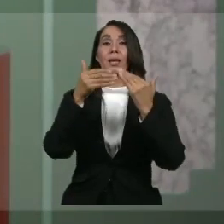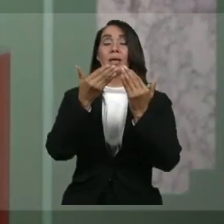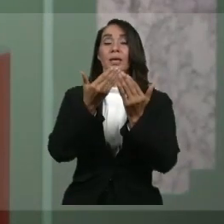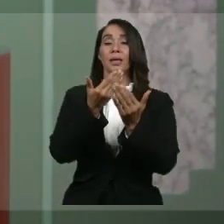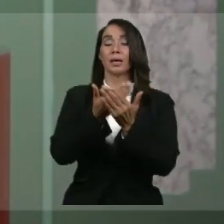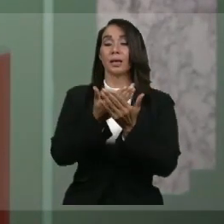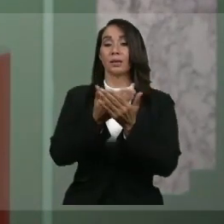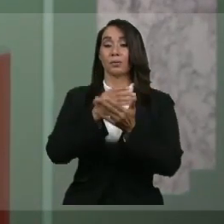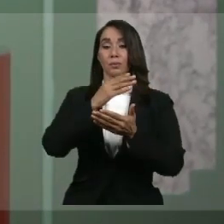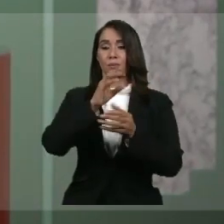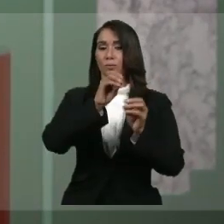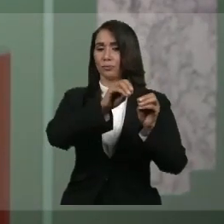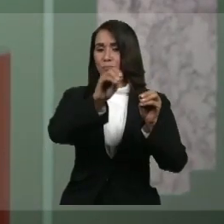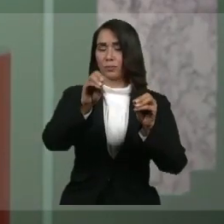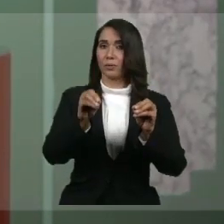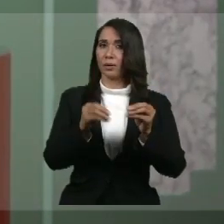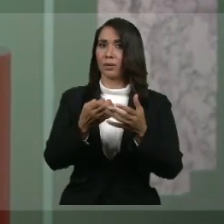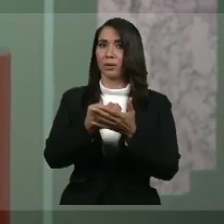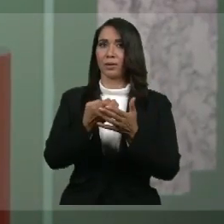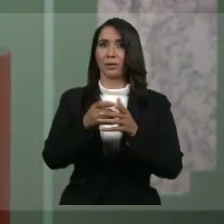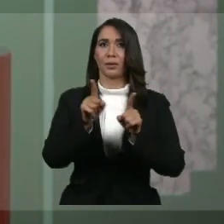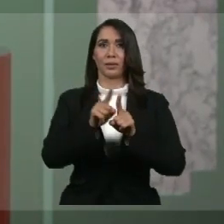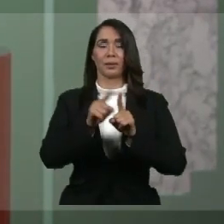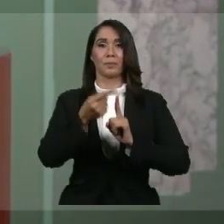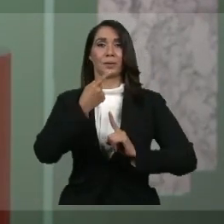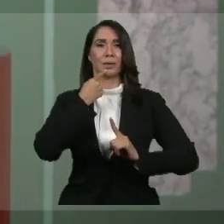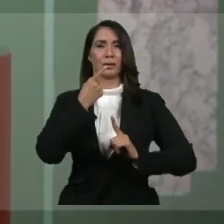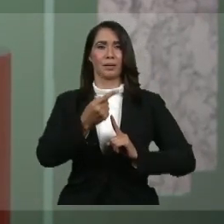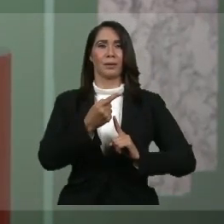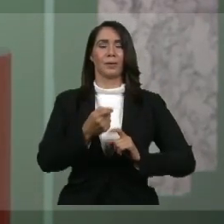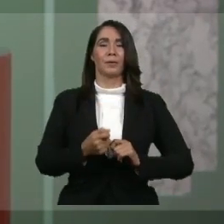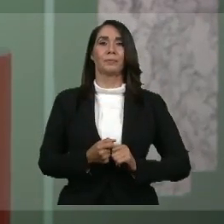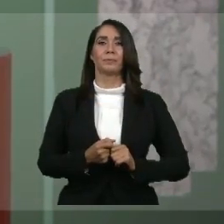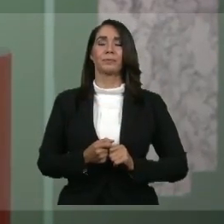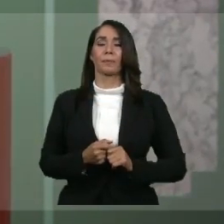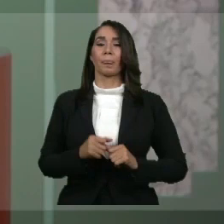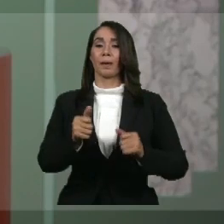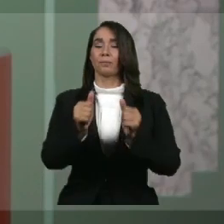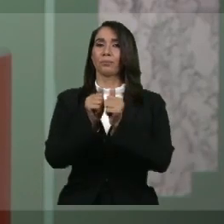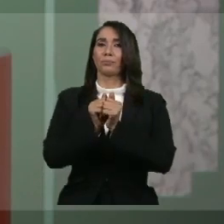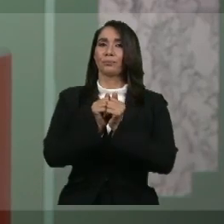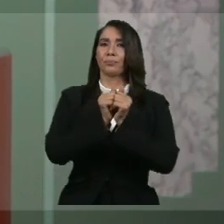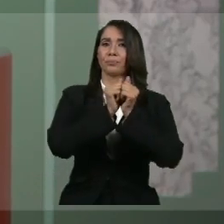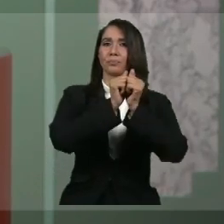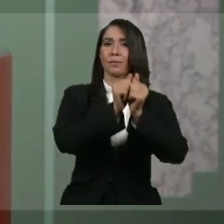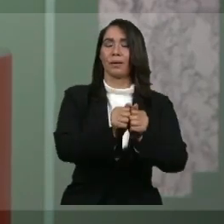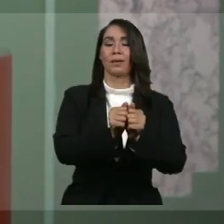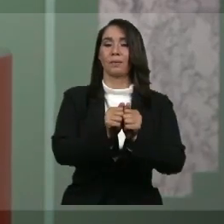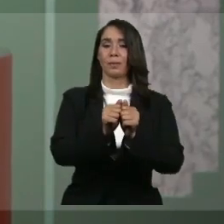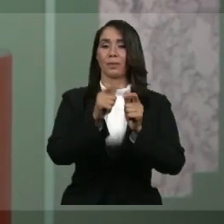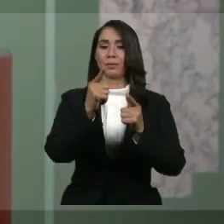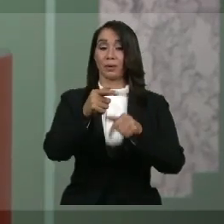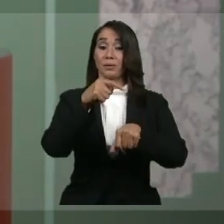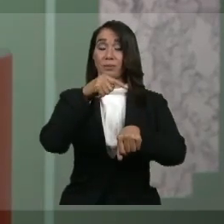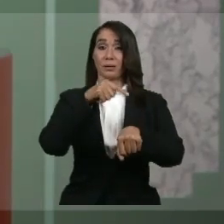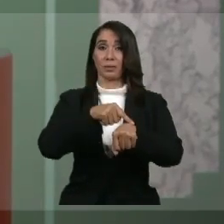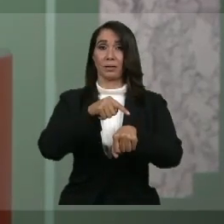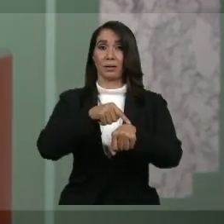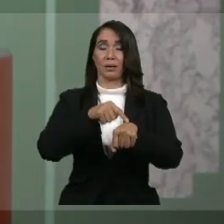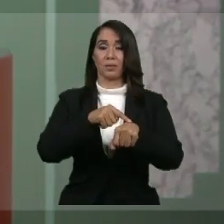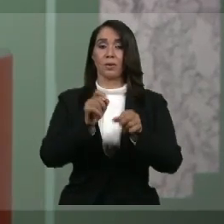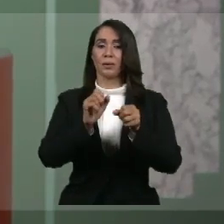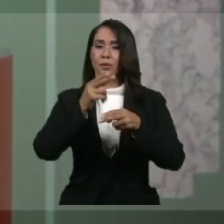actores económicos, también les garantizo, vamos a acompañarlos en ese esperado momento de la